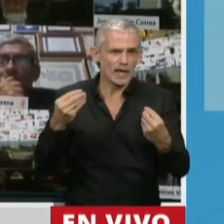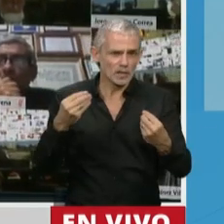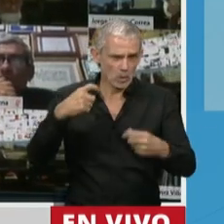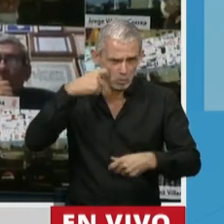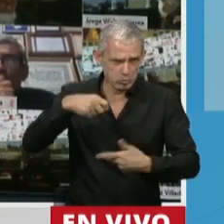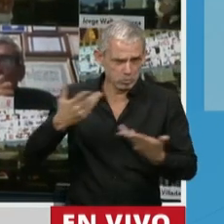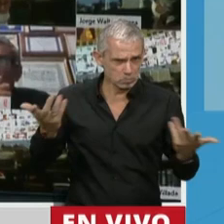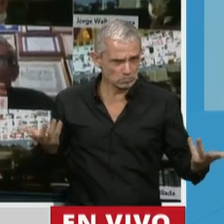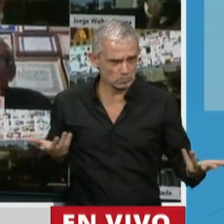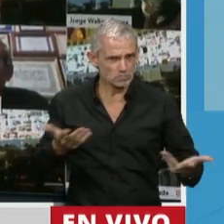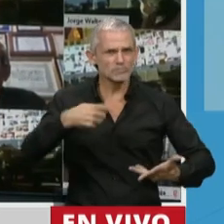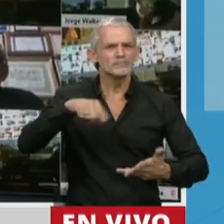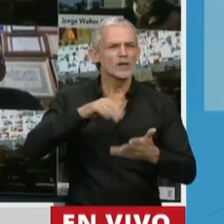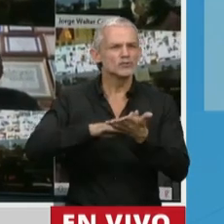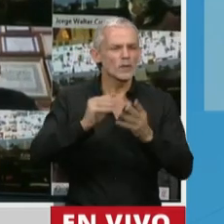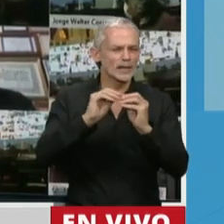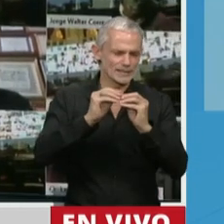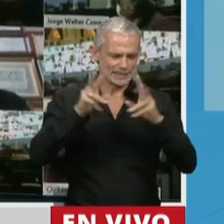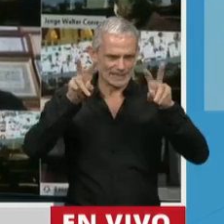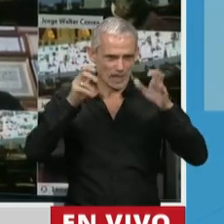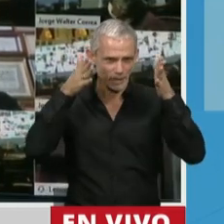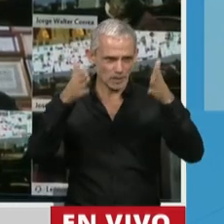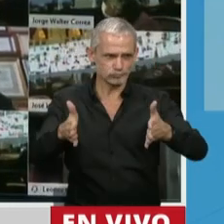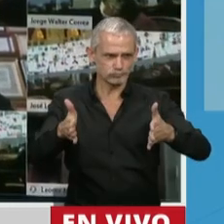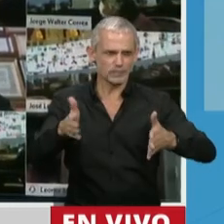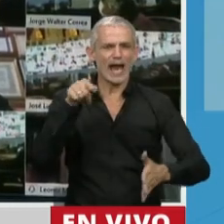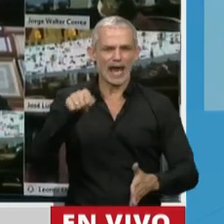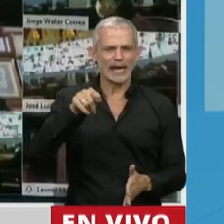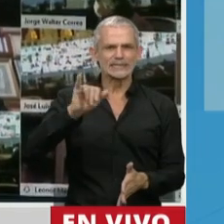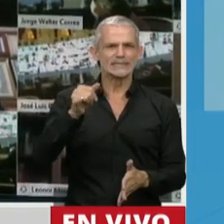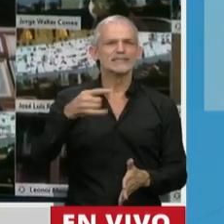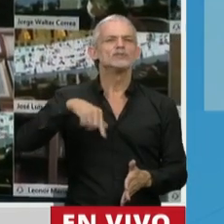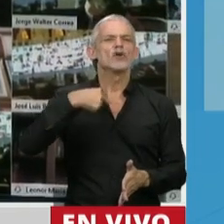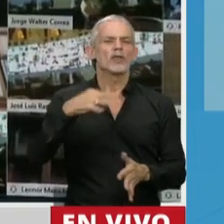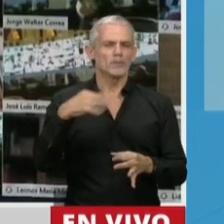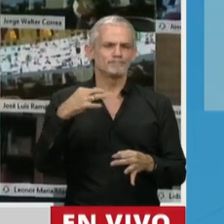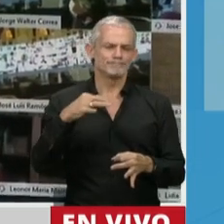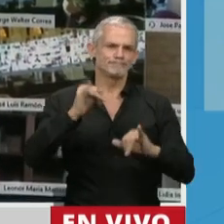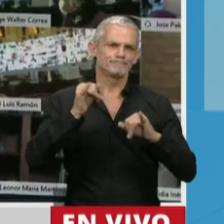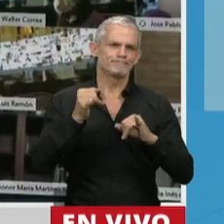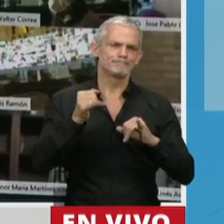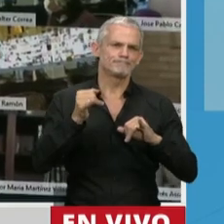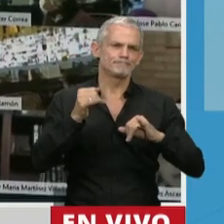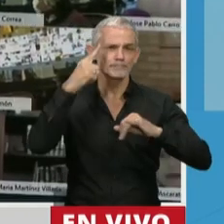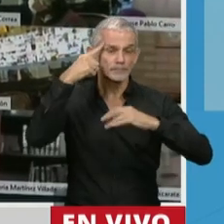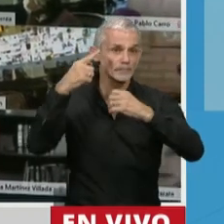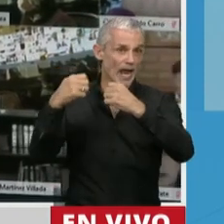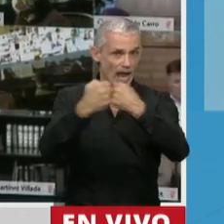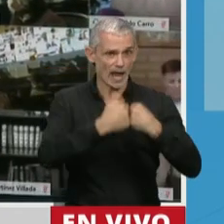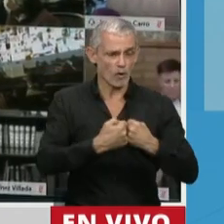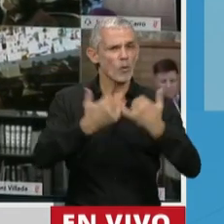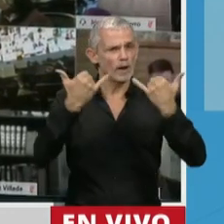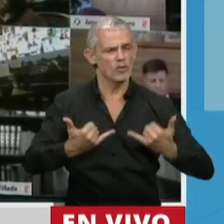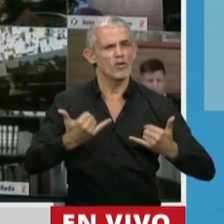Pero yendo concretamente al caso que nos ocupa, allí sí tengo que reconocer el consenso que hemos